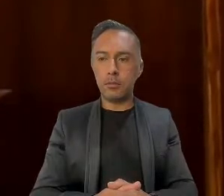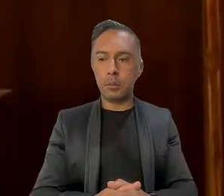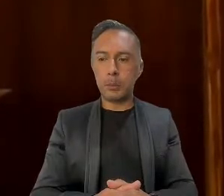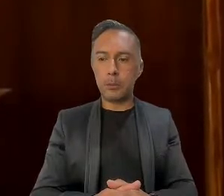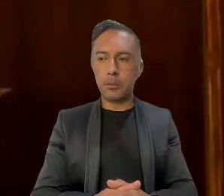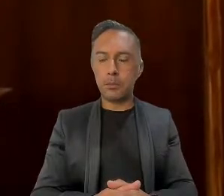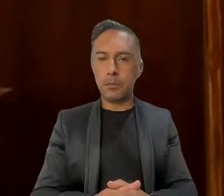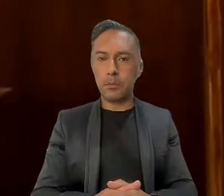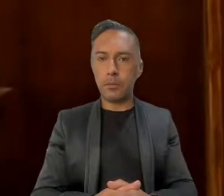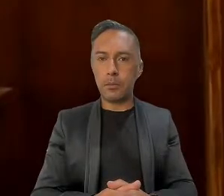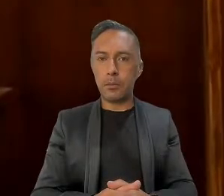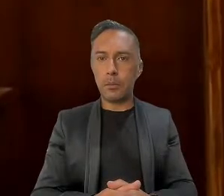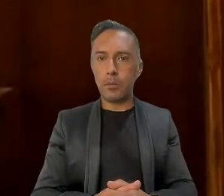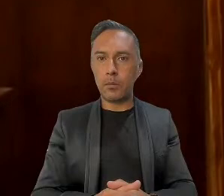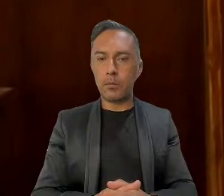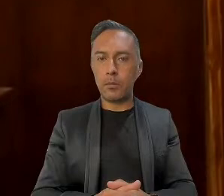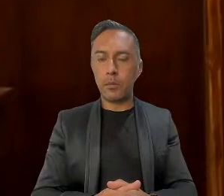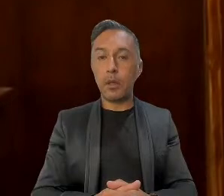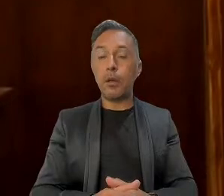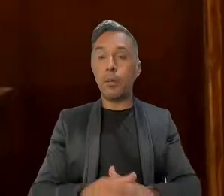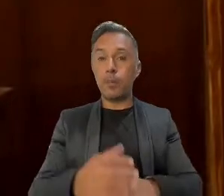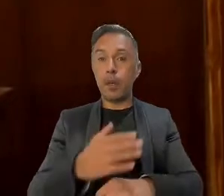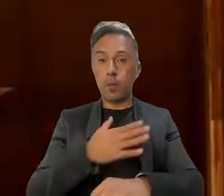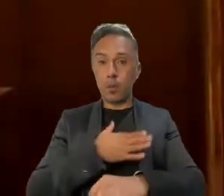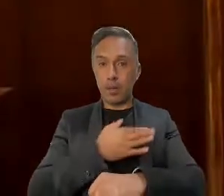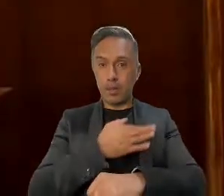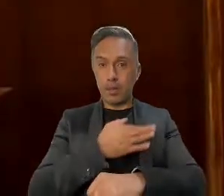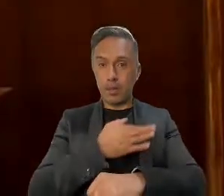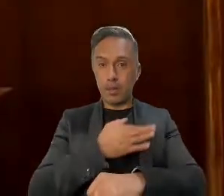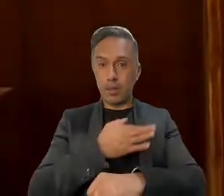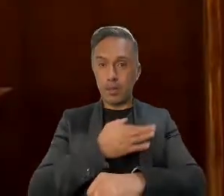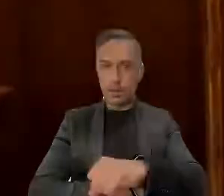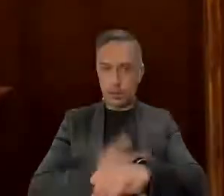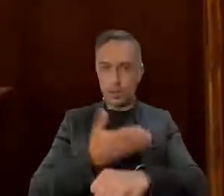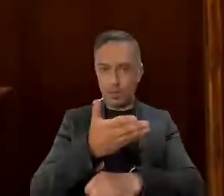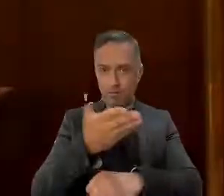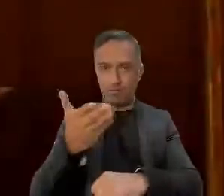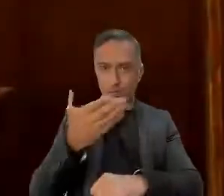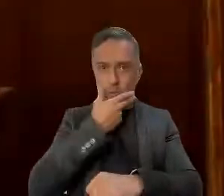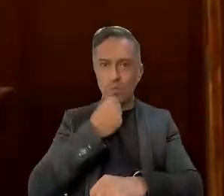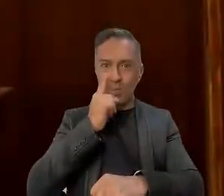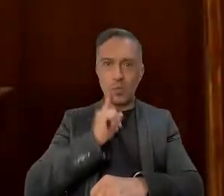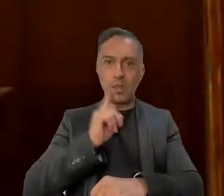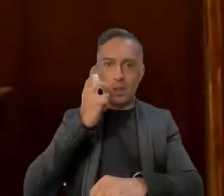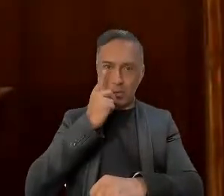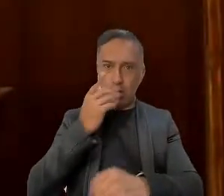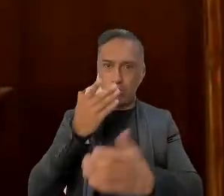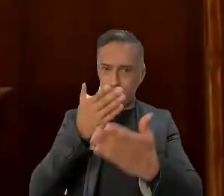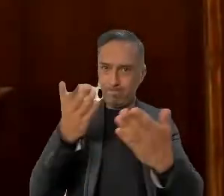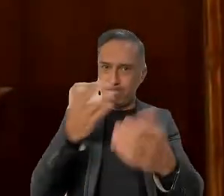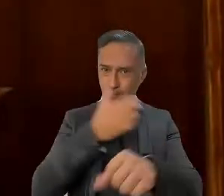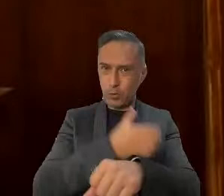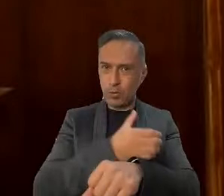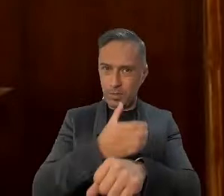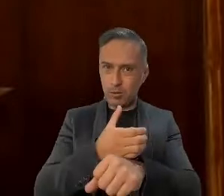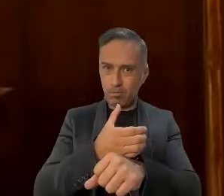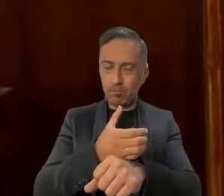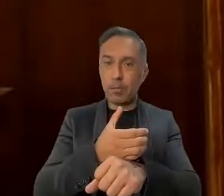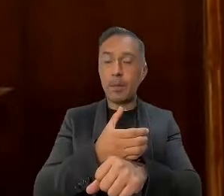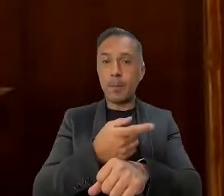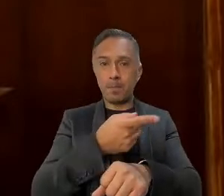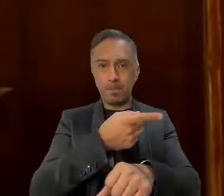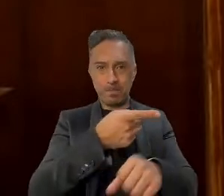Buenas tardes, compañeros diputados, compañeras diputadas. Mesa directiva,